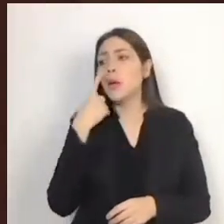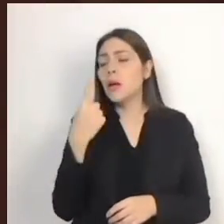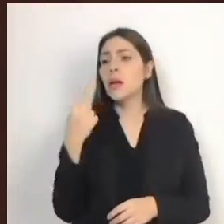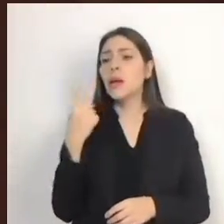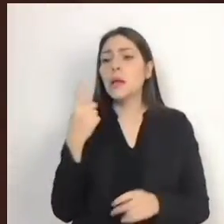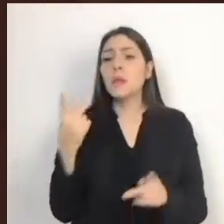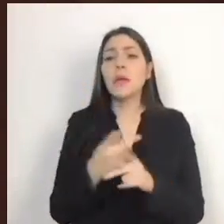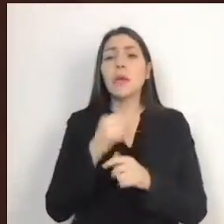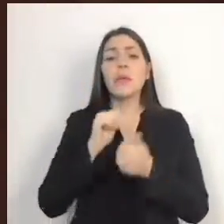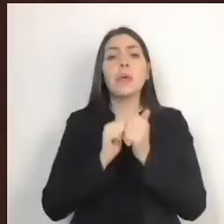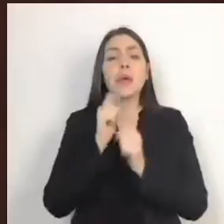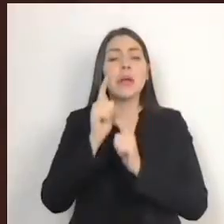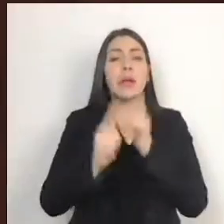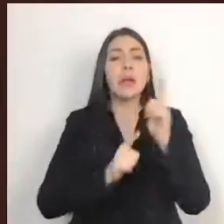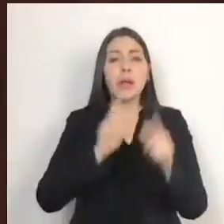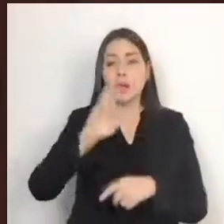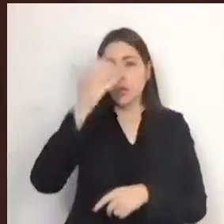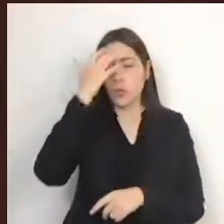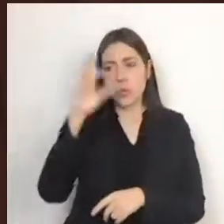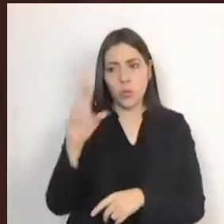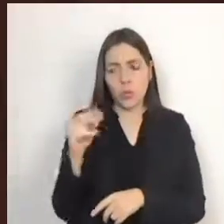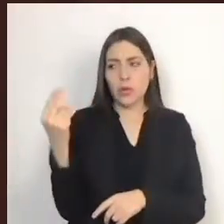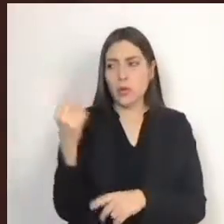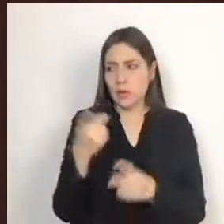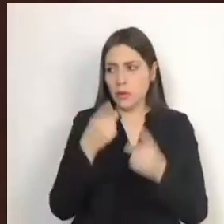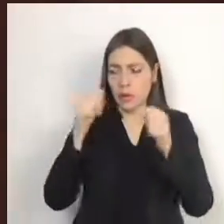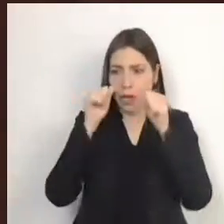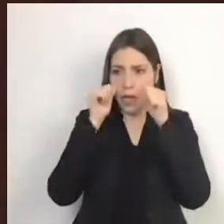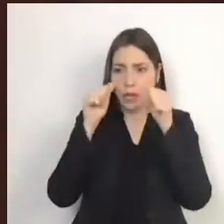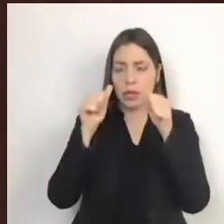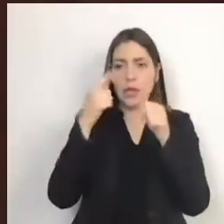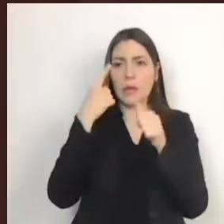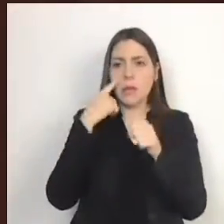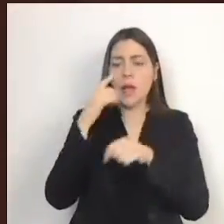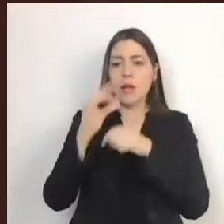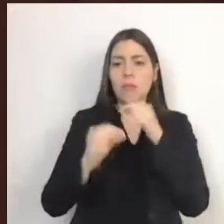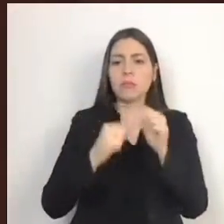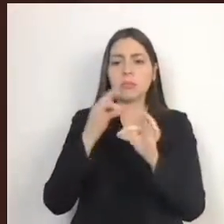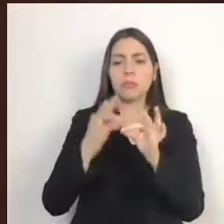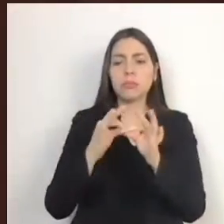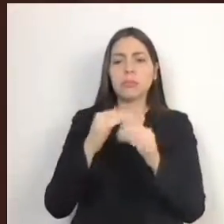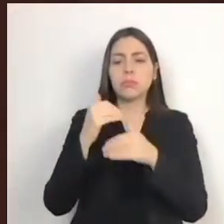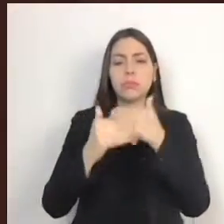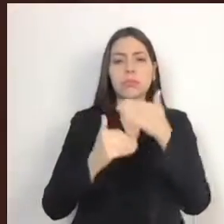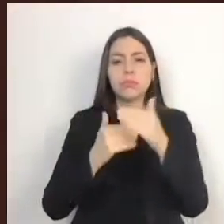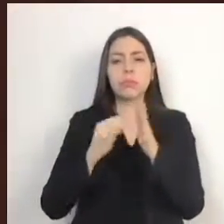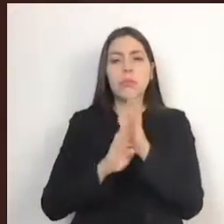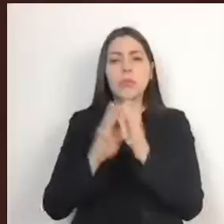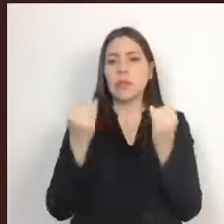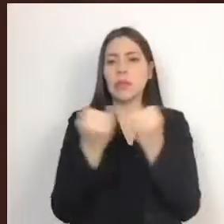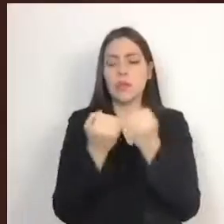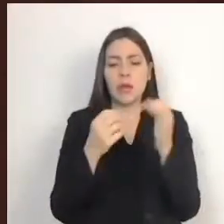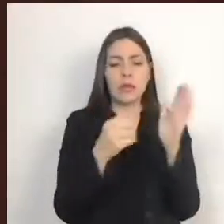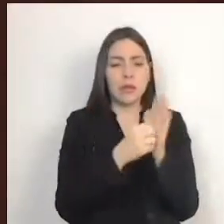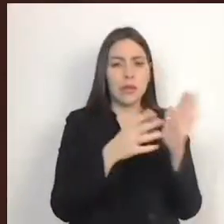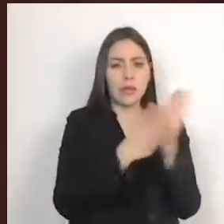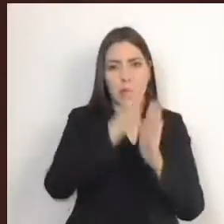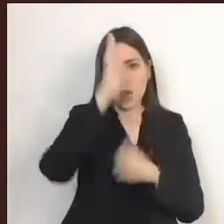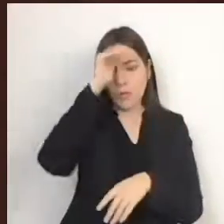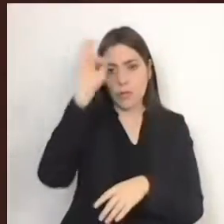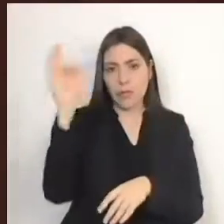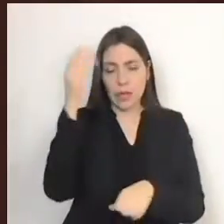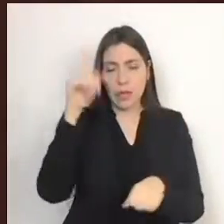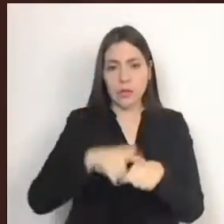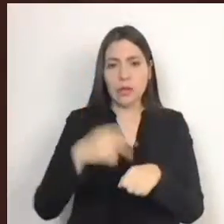reconocimiento, sino que en atención al principio de progresividad, también consagrado en el Pacto Federal, es que se debe